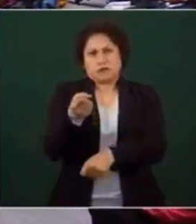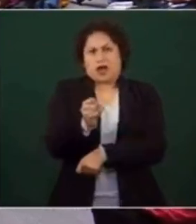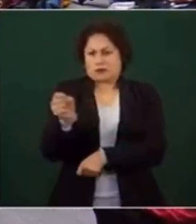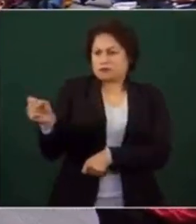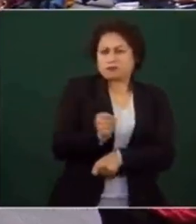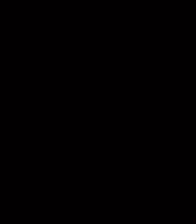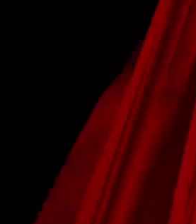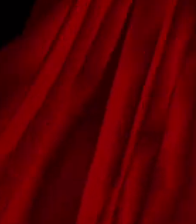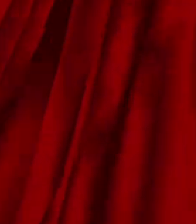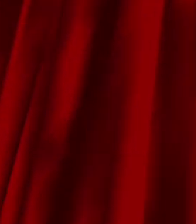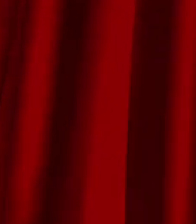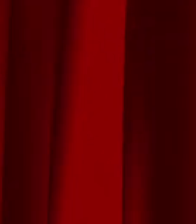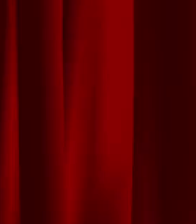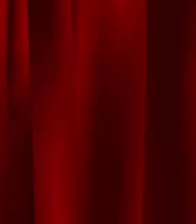a la gente.